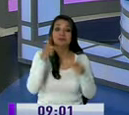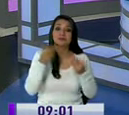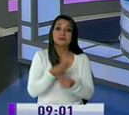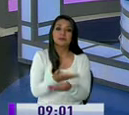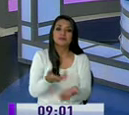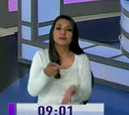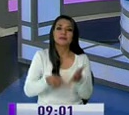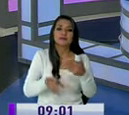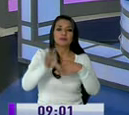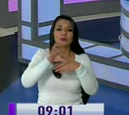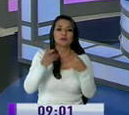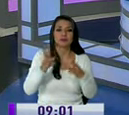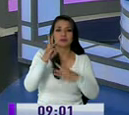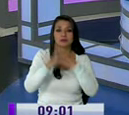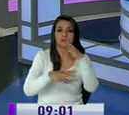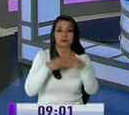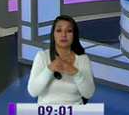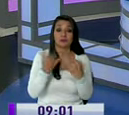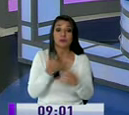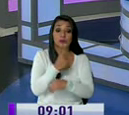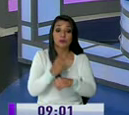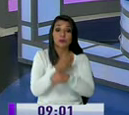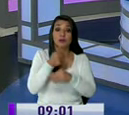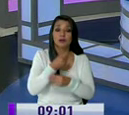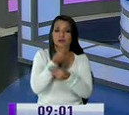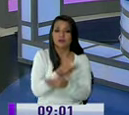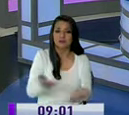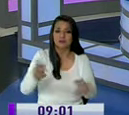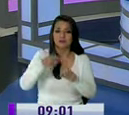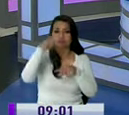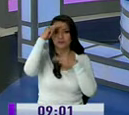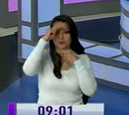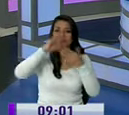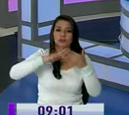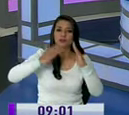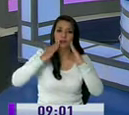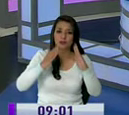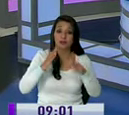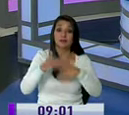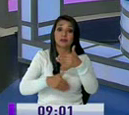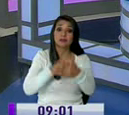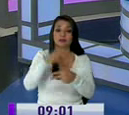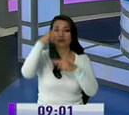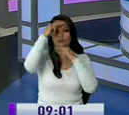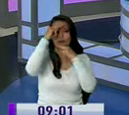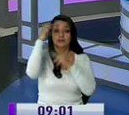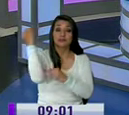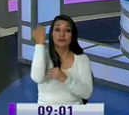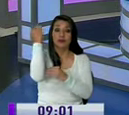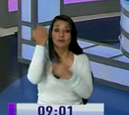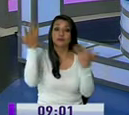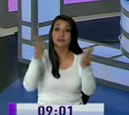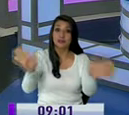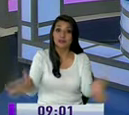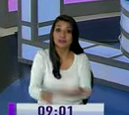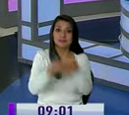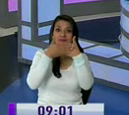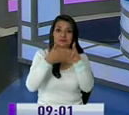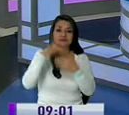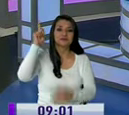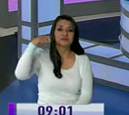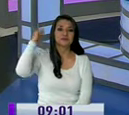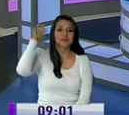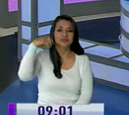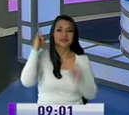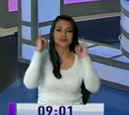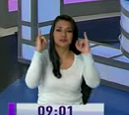y en el mundo en esta siguiente hora de el primer noticiero de la comunidad luego estaremos con espectáculo y cerraremos con el famoso